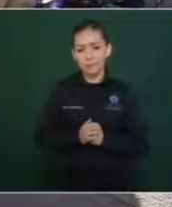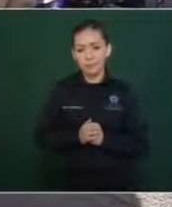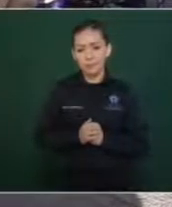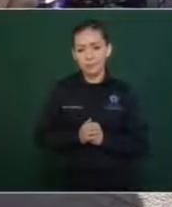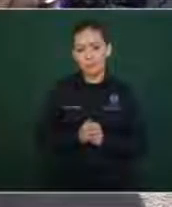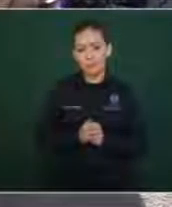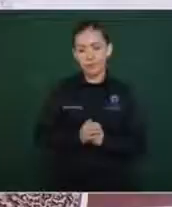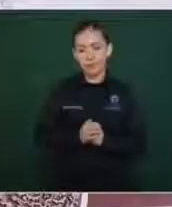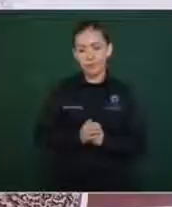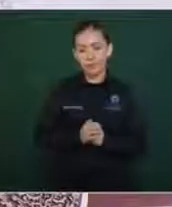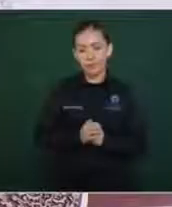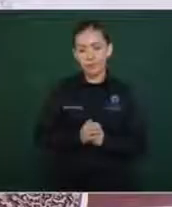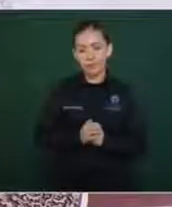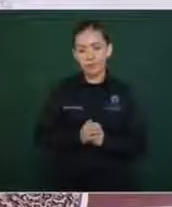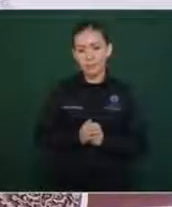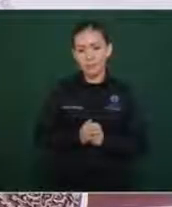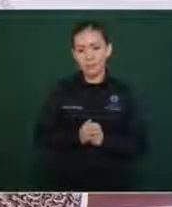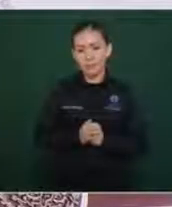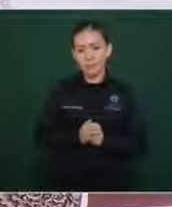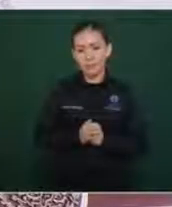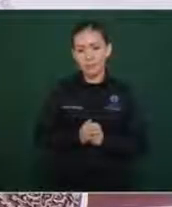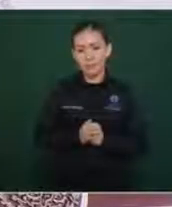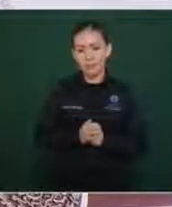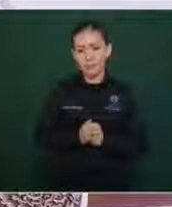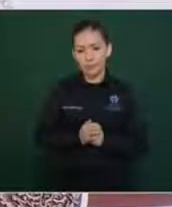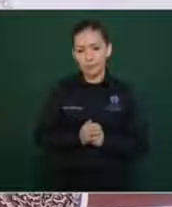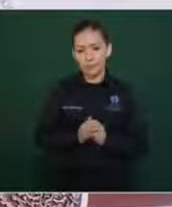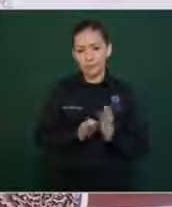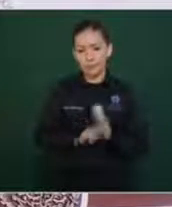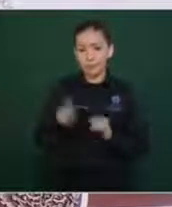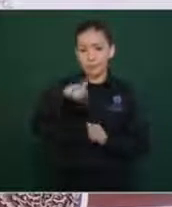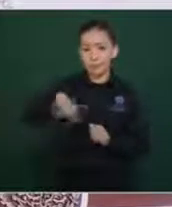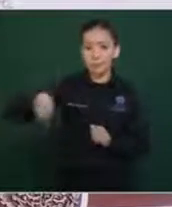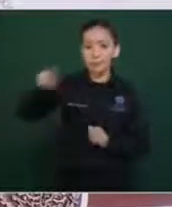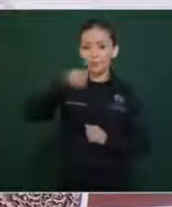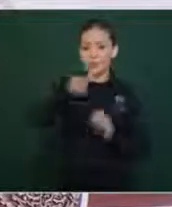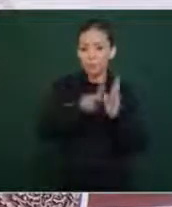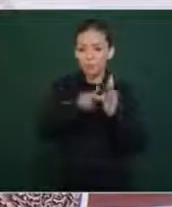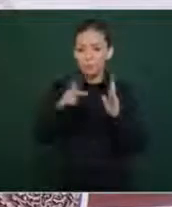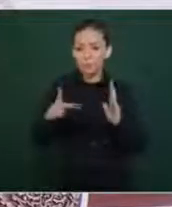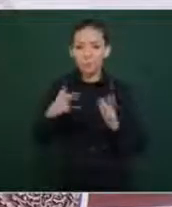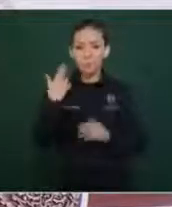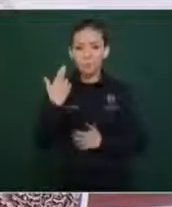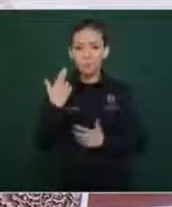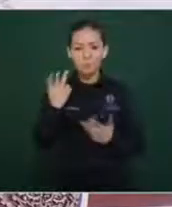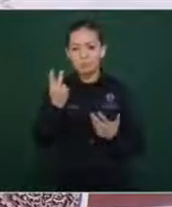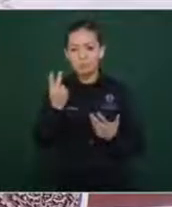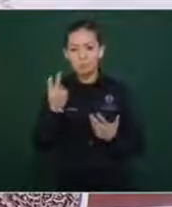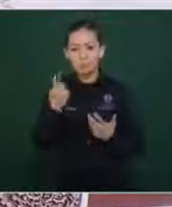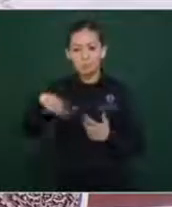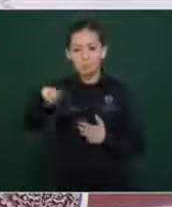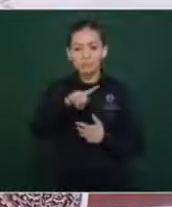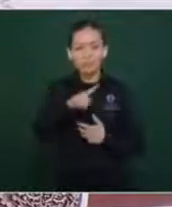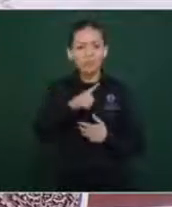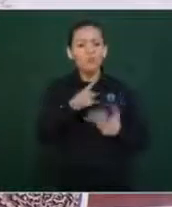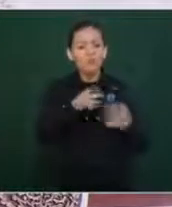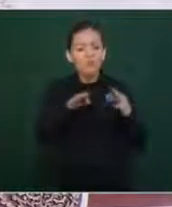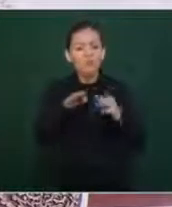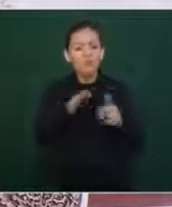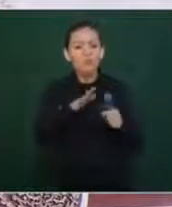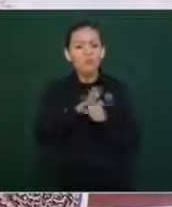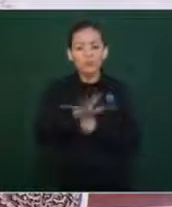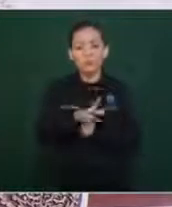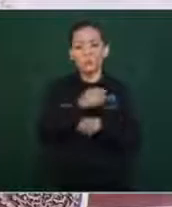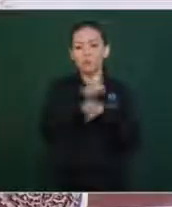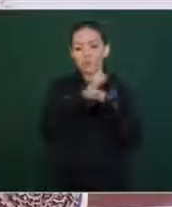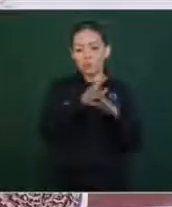porque su trabajo es informar, hacer investigaciones y dar